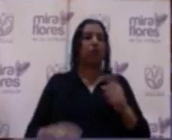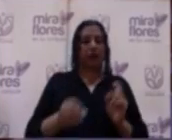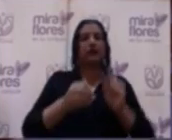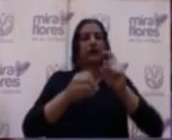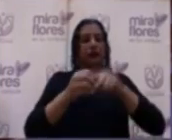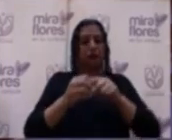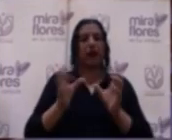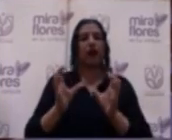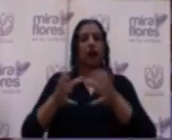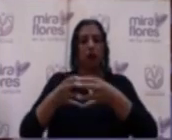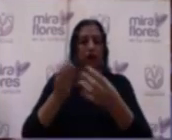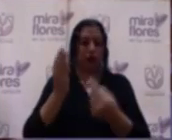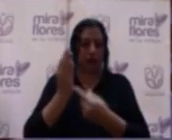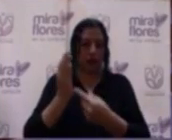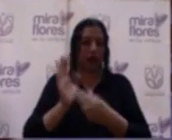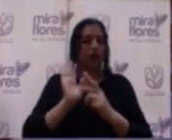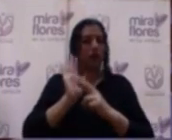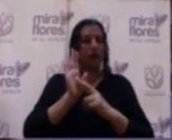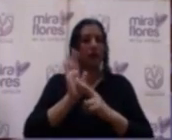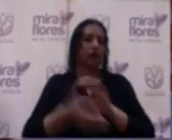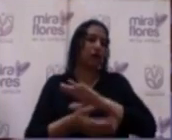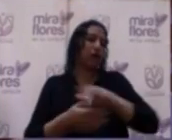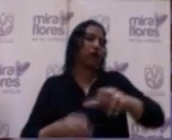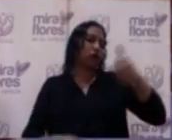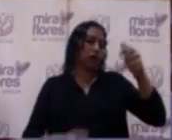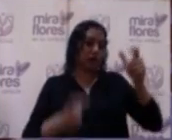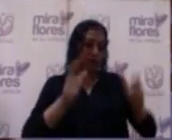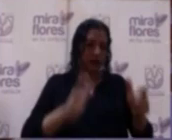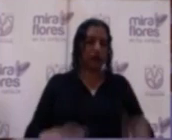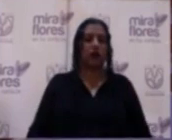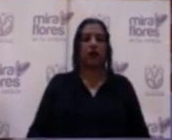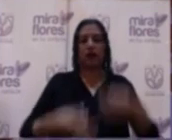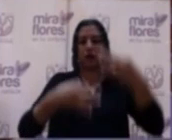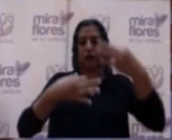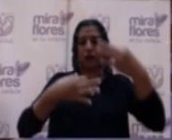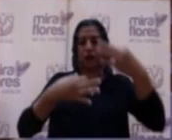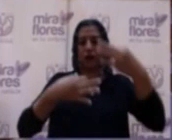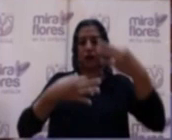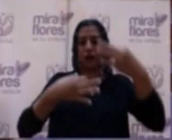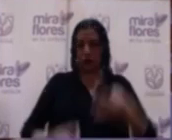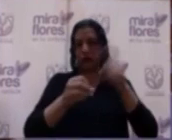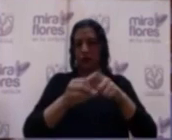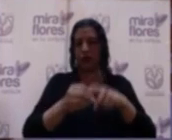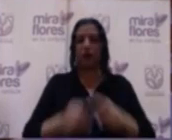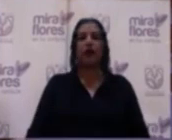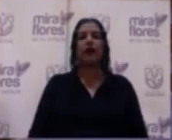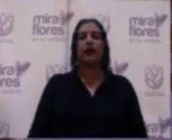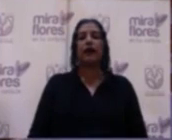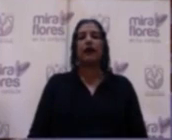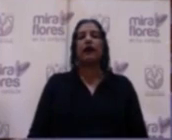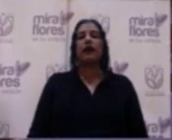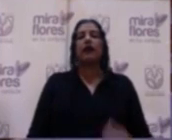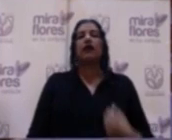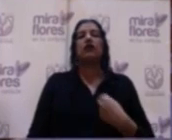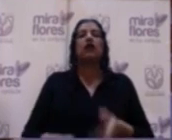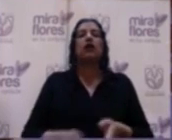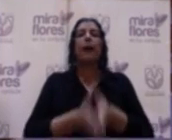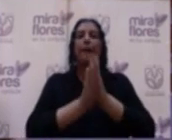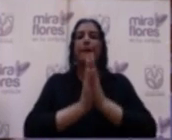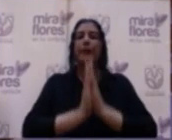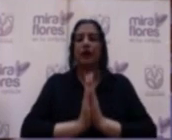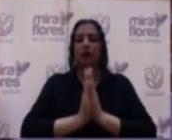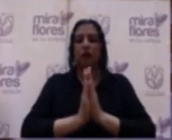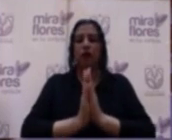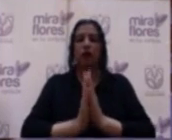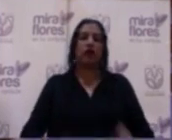técnico en representación de los representantes a este presupuesto. Y pedimos una reconsideración